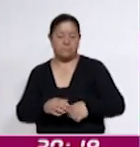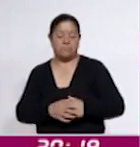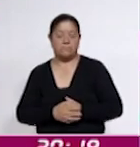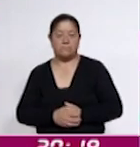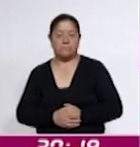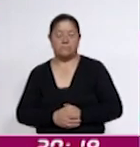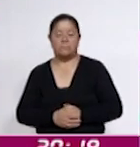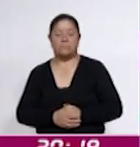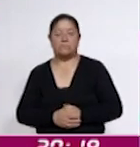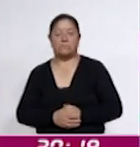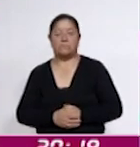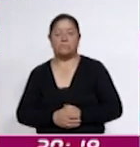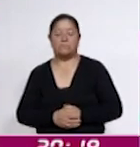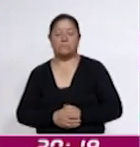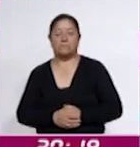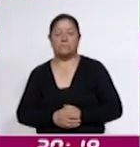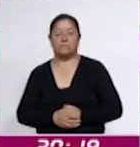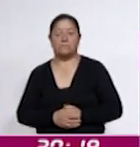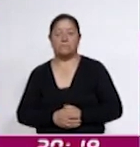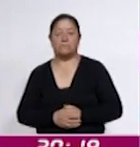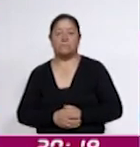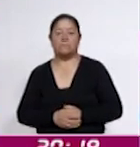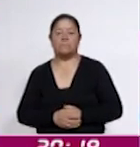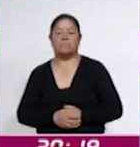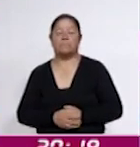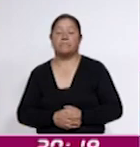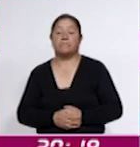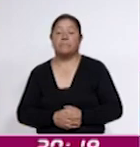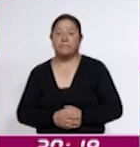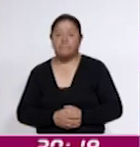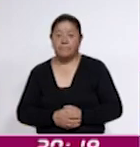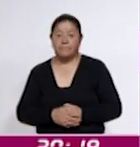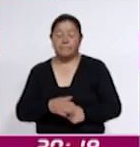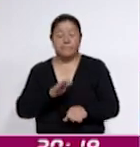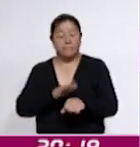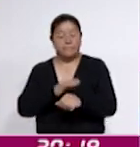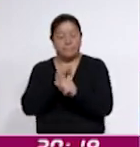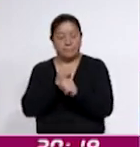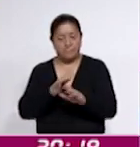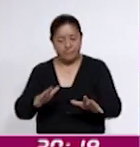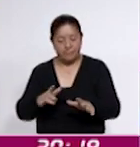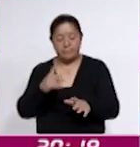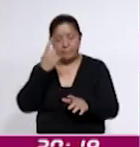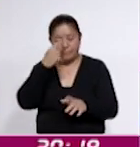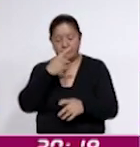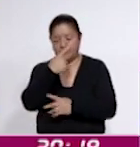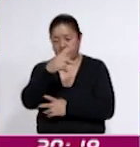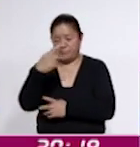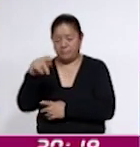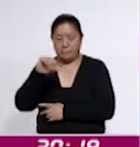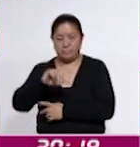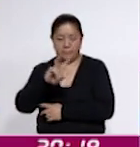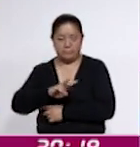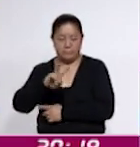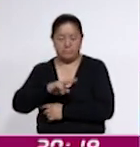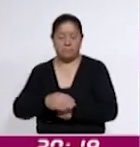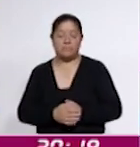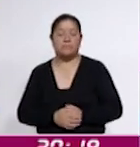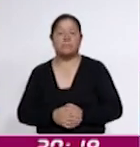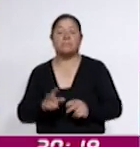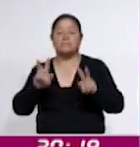el equipo de Coracid. Para usted, en este viernes, quiero comentarle que con el título